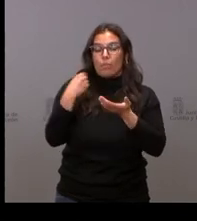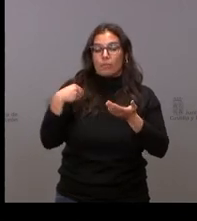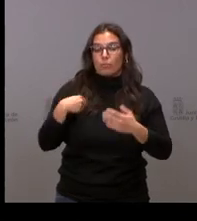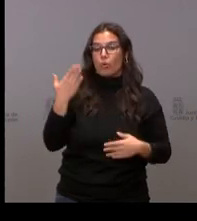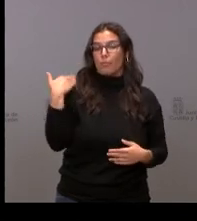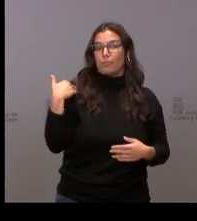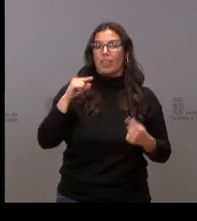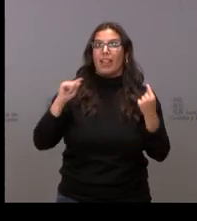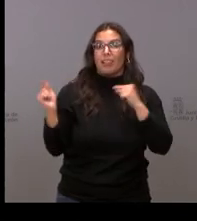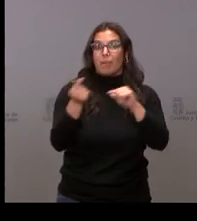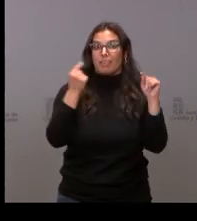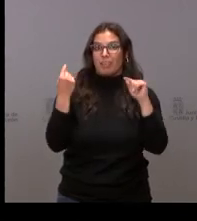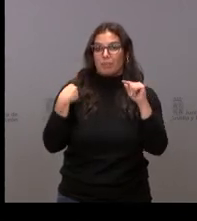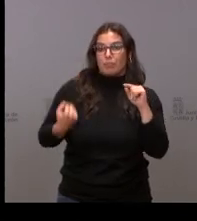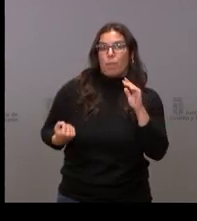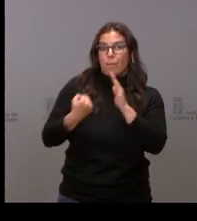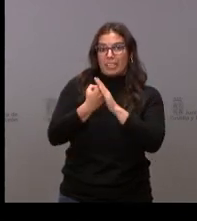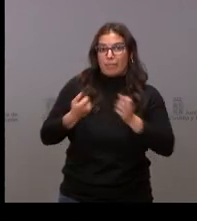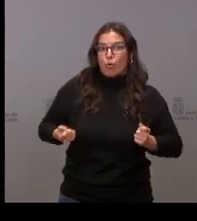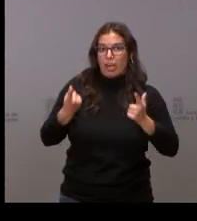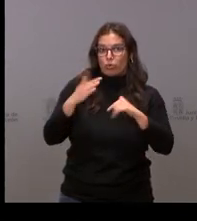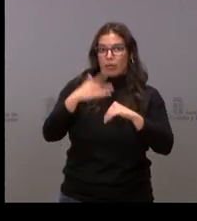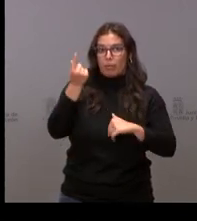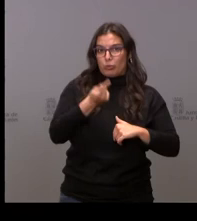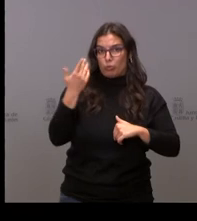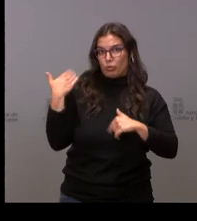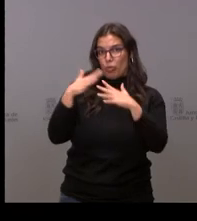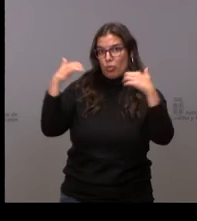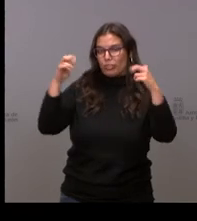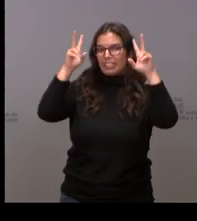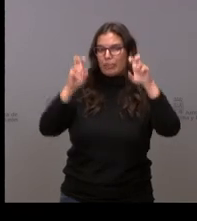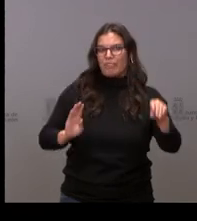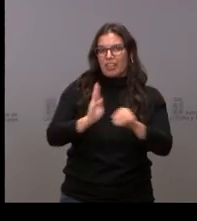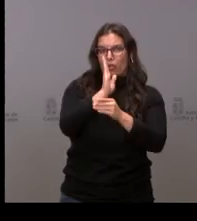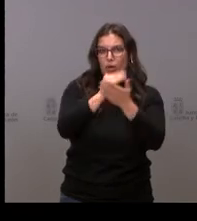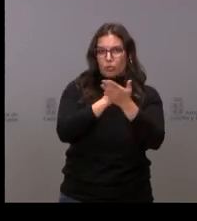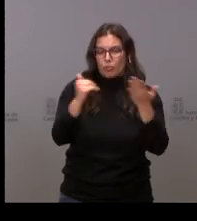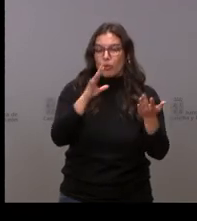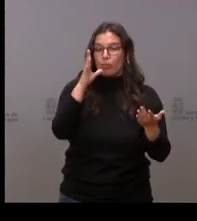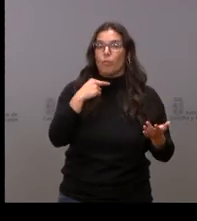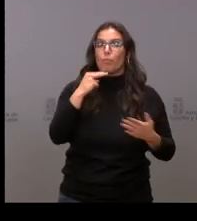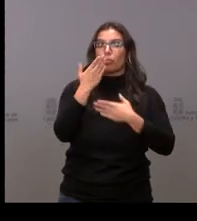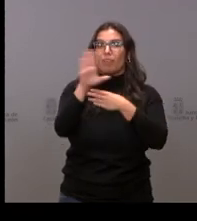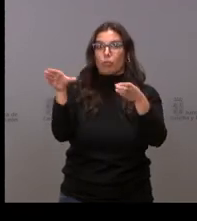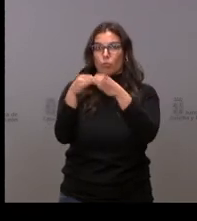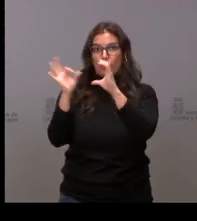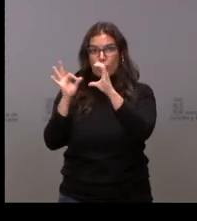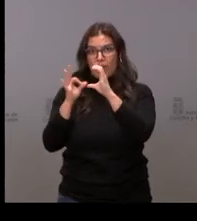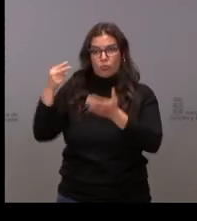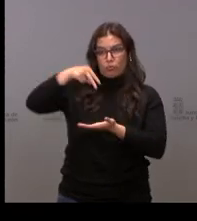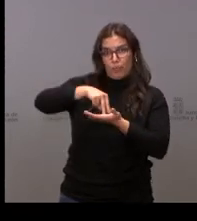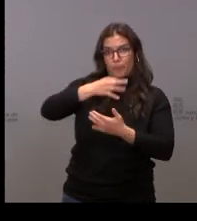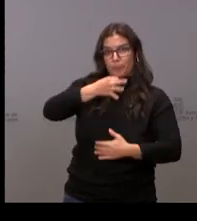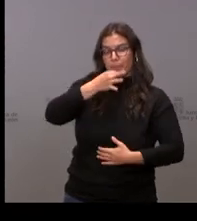del techo de gasto sobre la financiación autonómica el portavoz de Ciudadanos habló expresamente